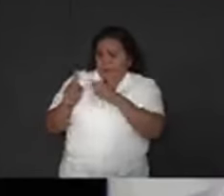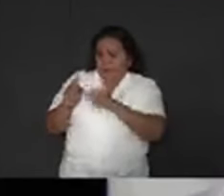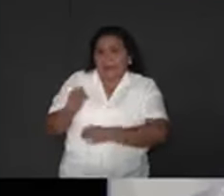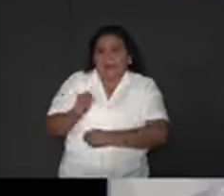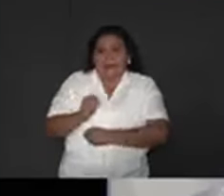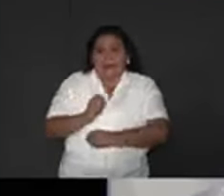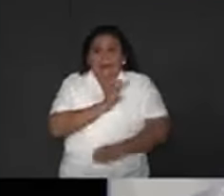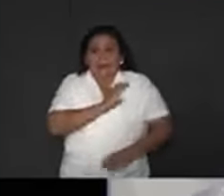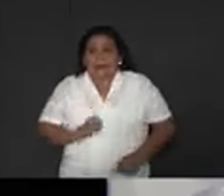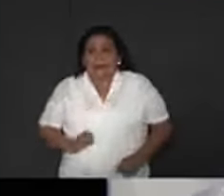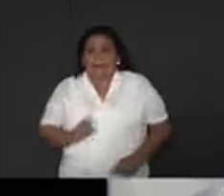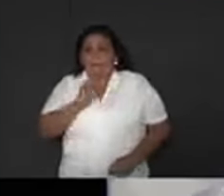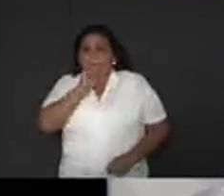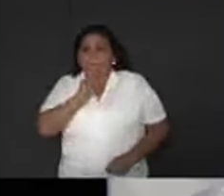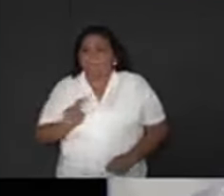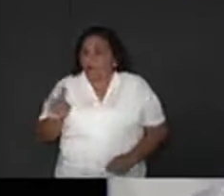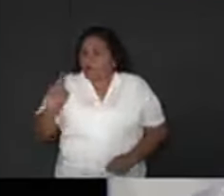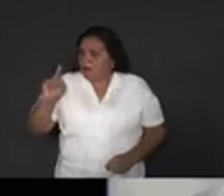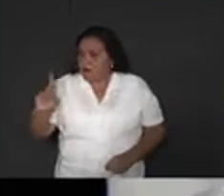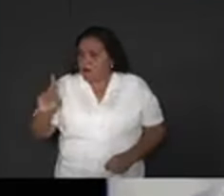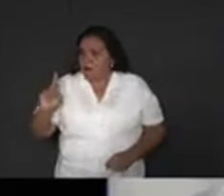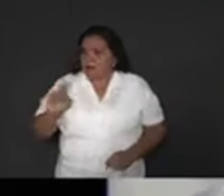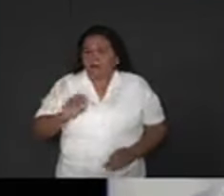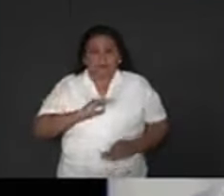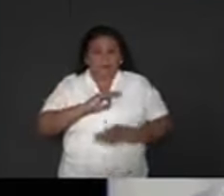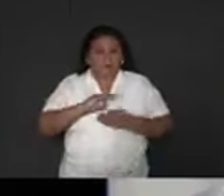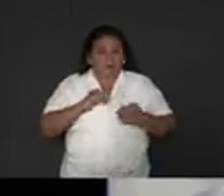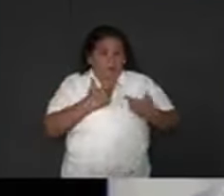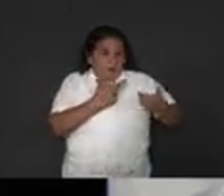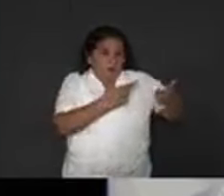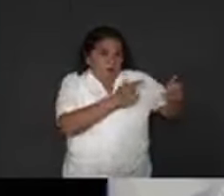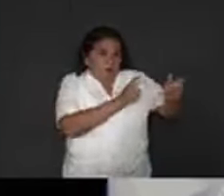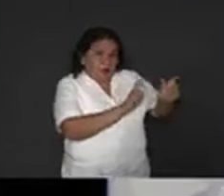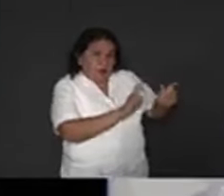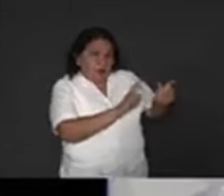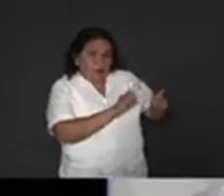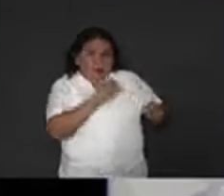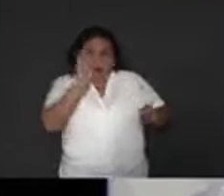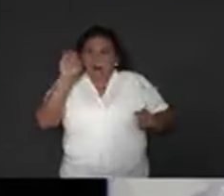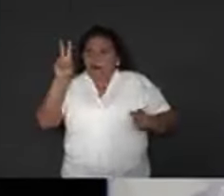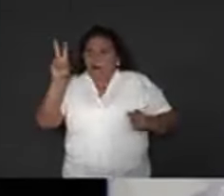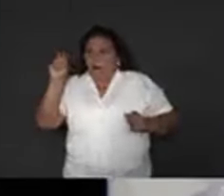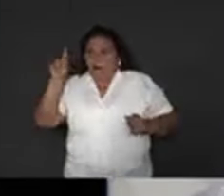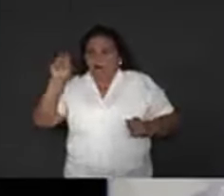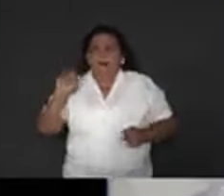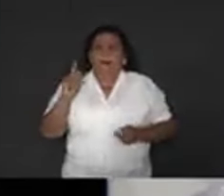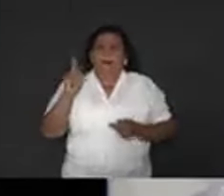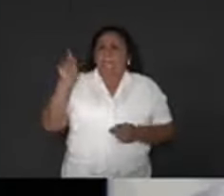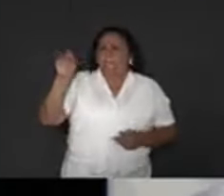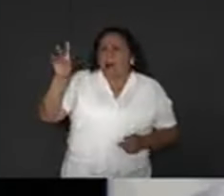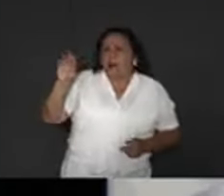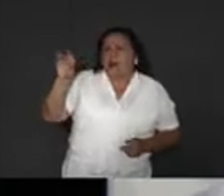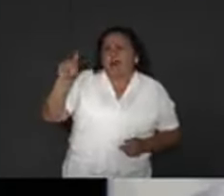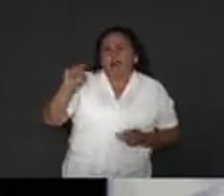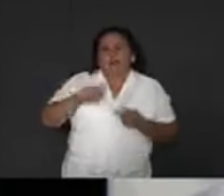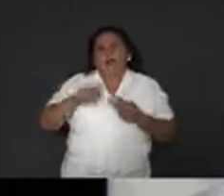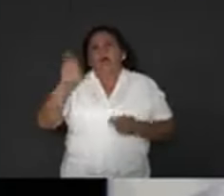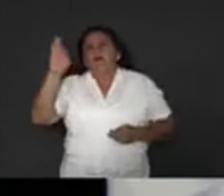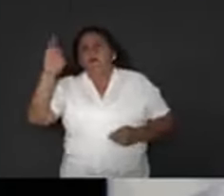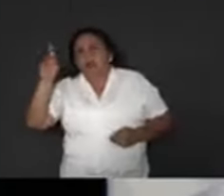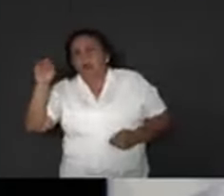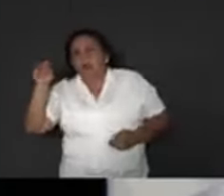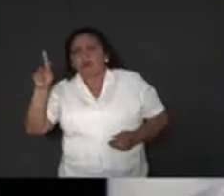más, prácticamente todo el gabinete de Ivonne Ortega. Pablo Castro, Héctor Cabrera, Felipe